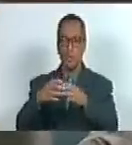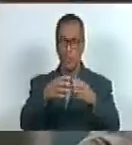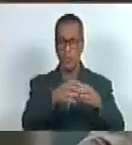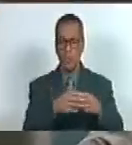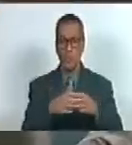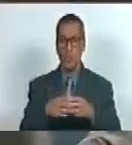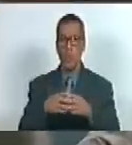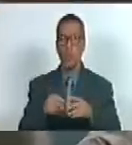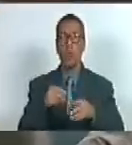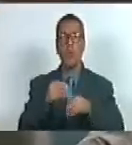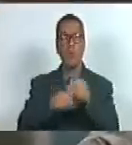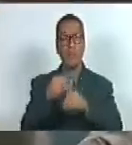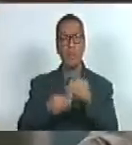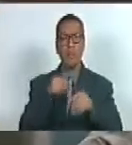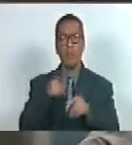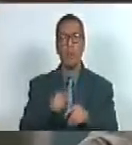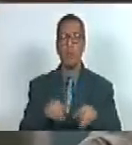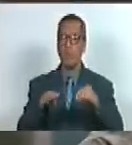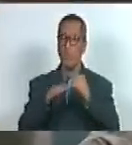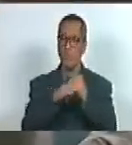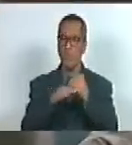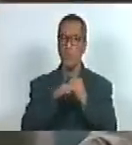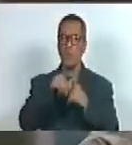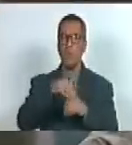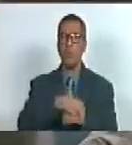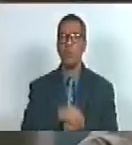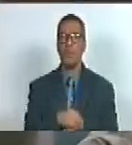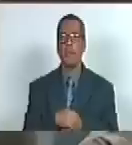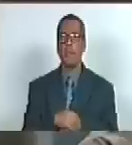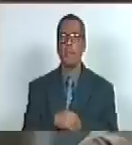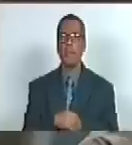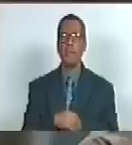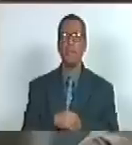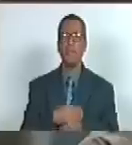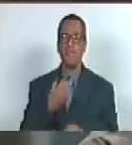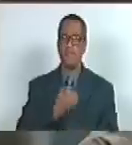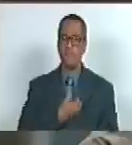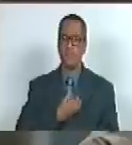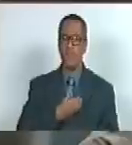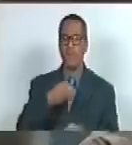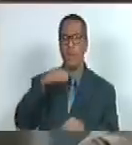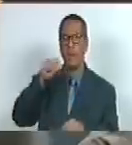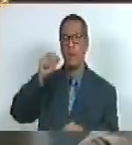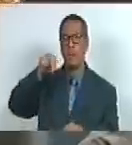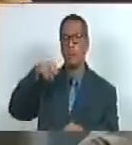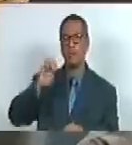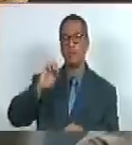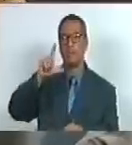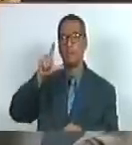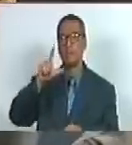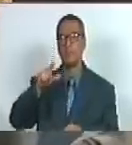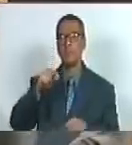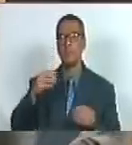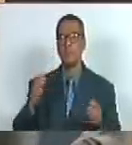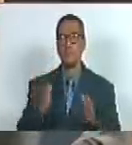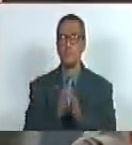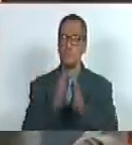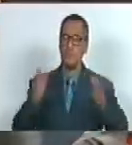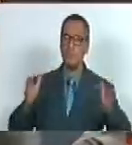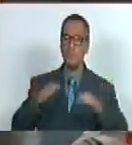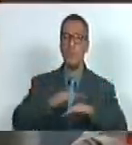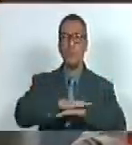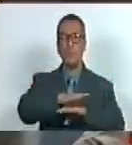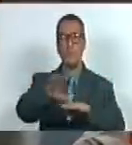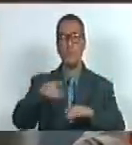para que funcionaran de igual manera el alcalde Manuel Valles de Gran Sabana en